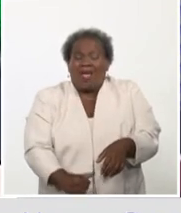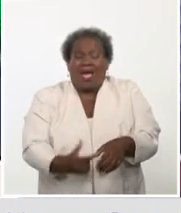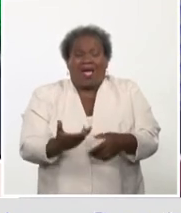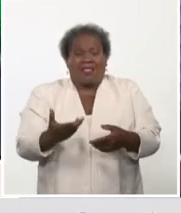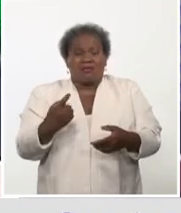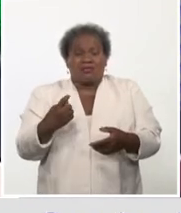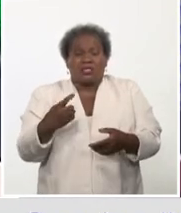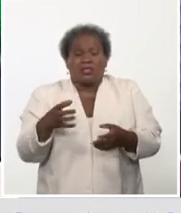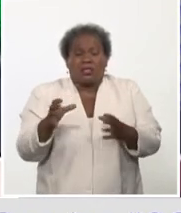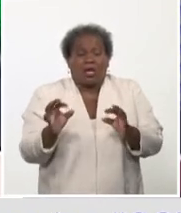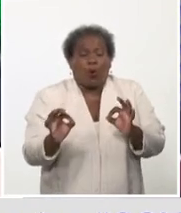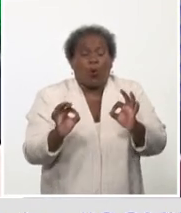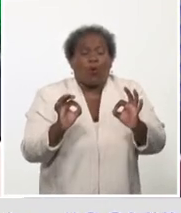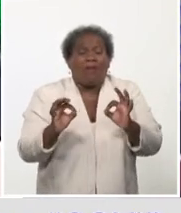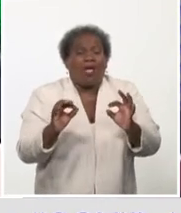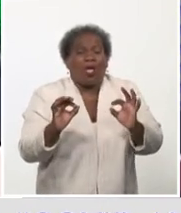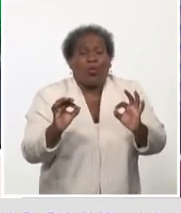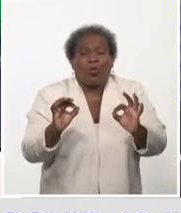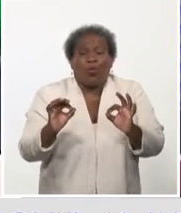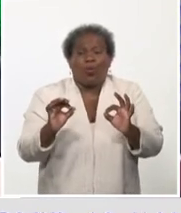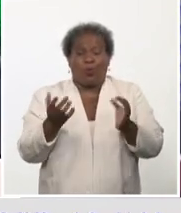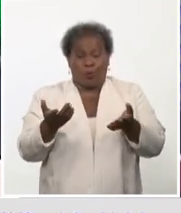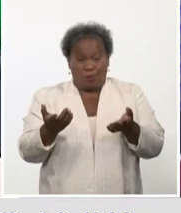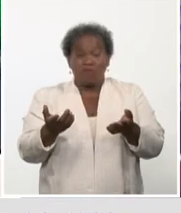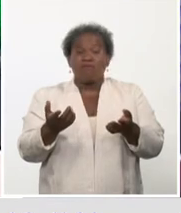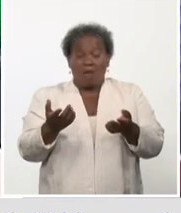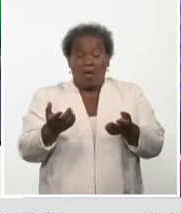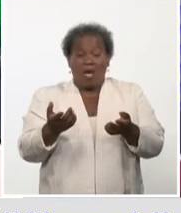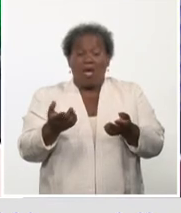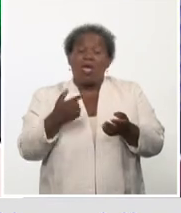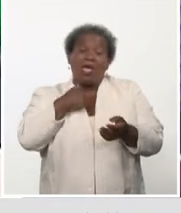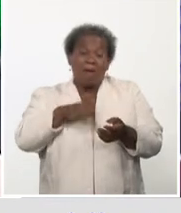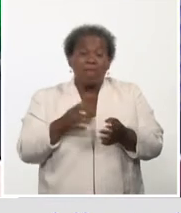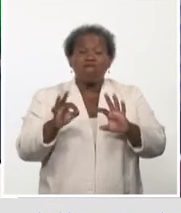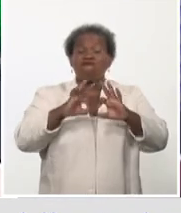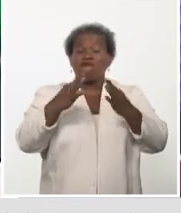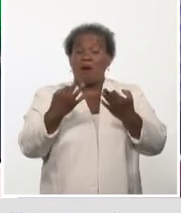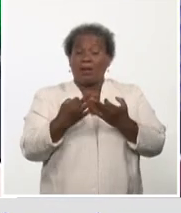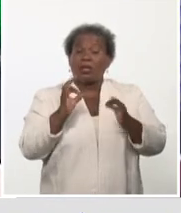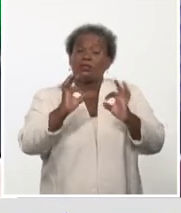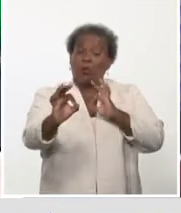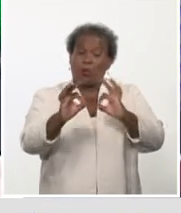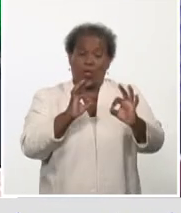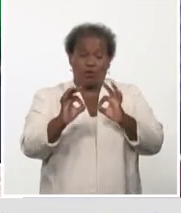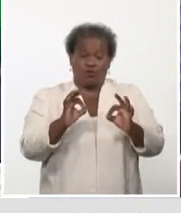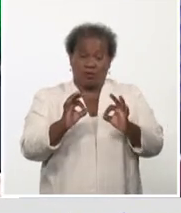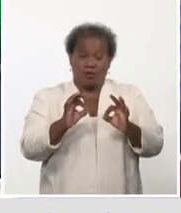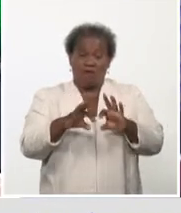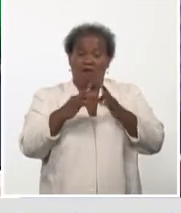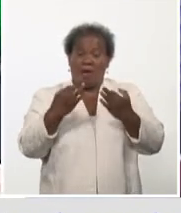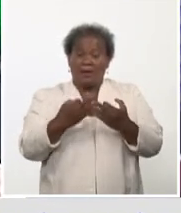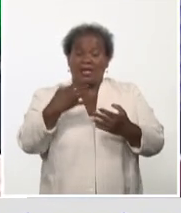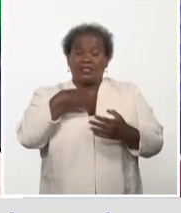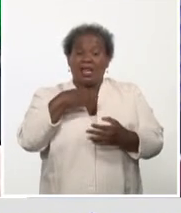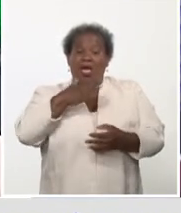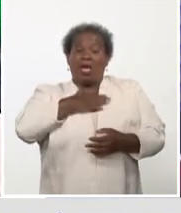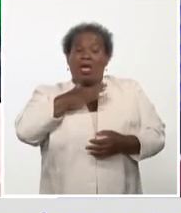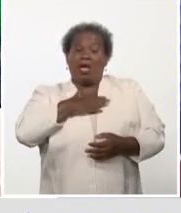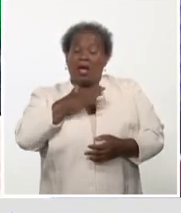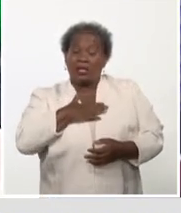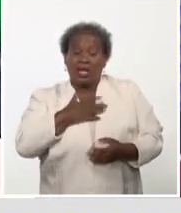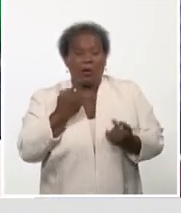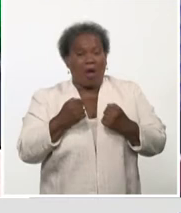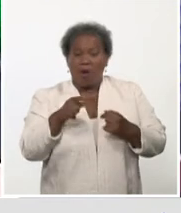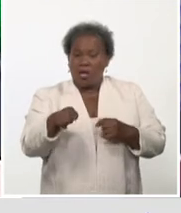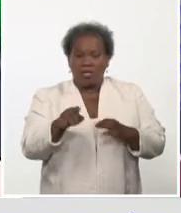muy celosos, muy celosos con esto, que si algún familiar no está en condiciones, tiene un catarrito o algo así,